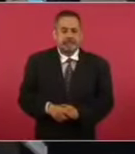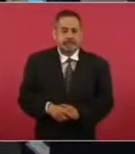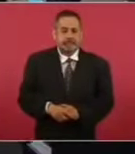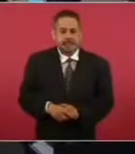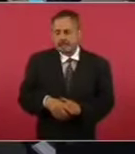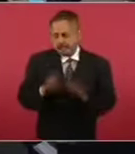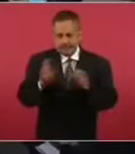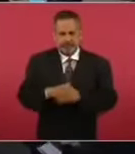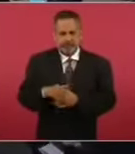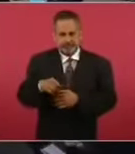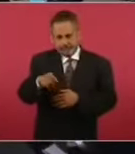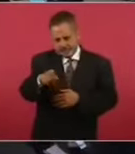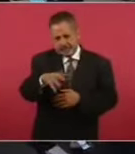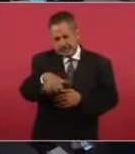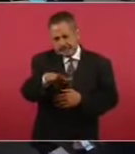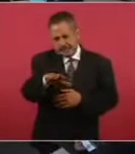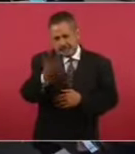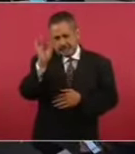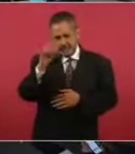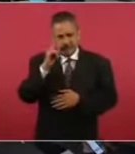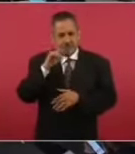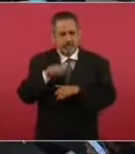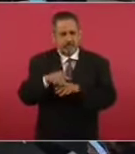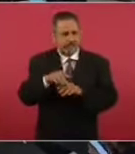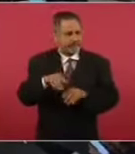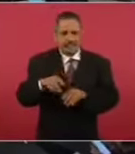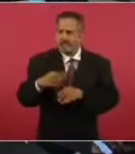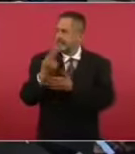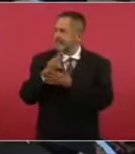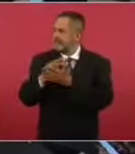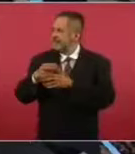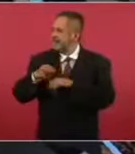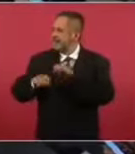Pero a ver, busca cuando menos el de la bicicleta,